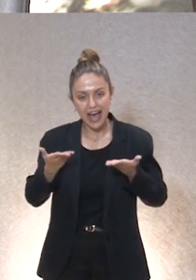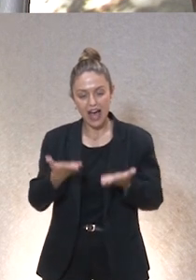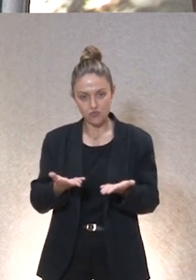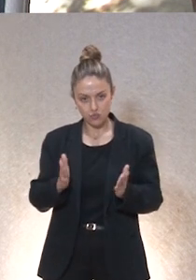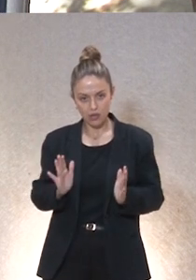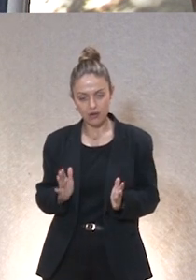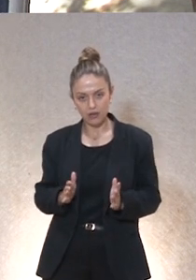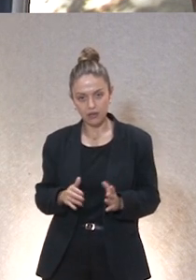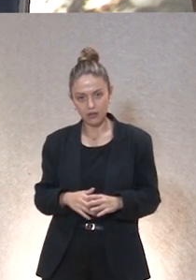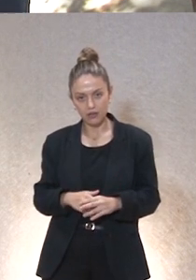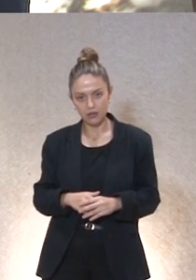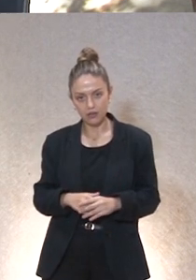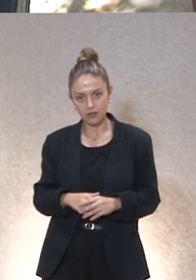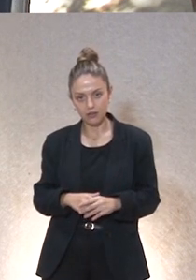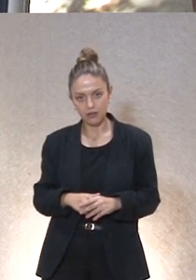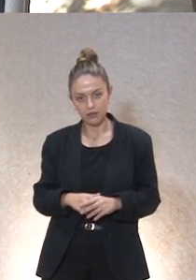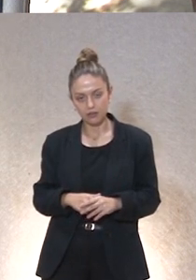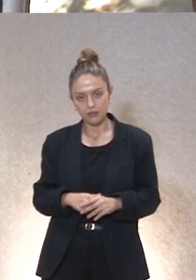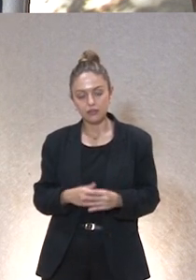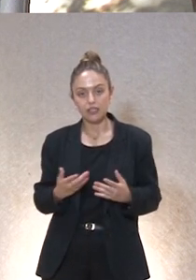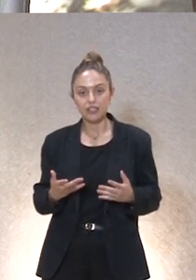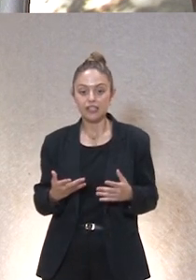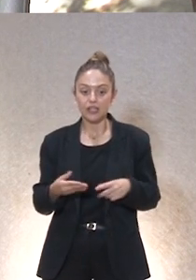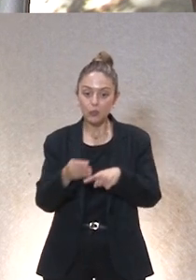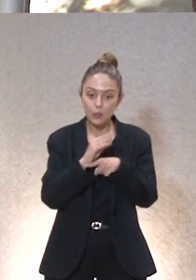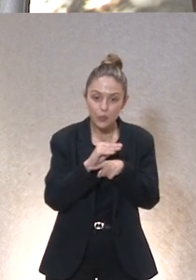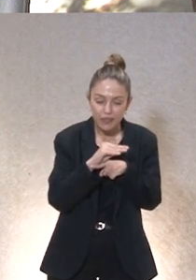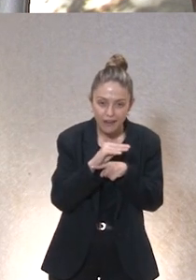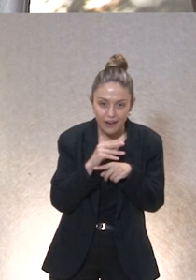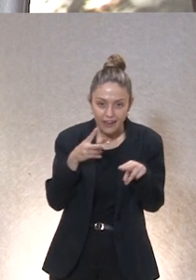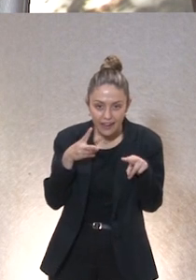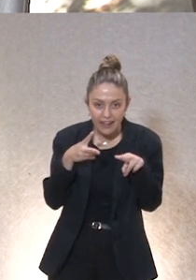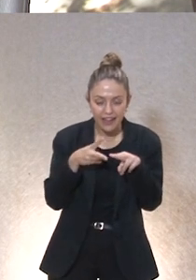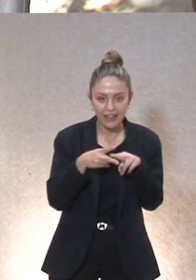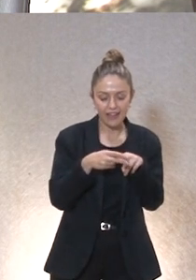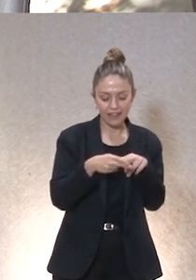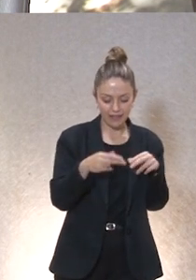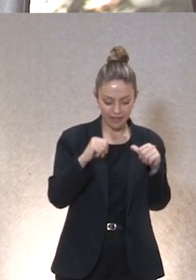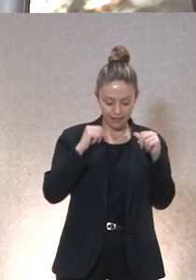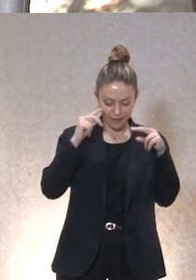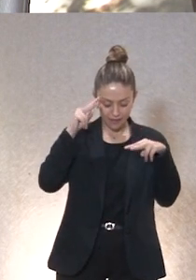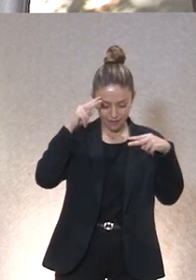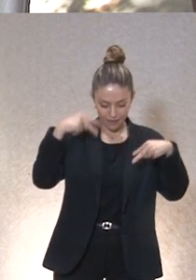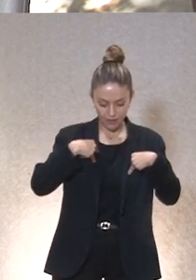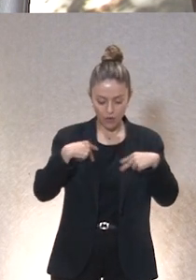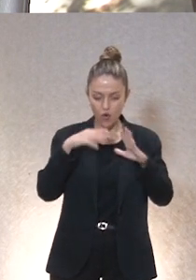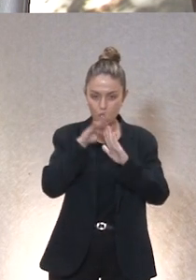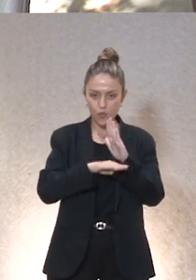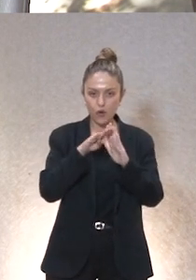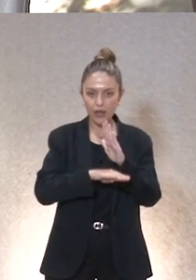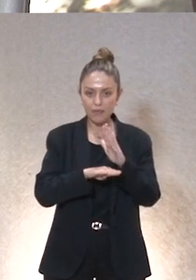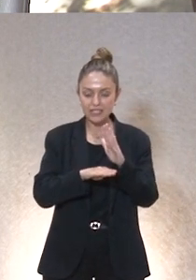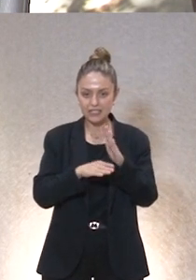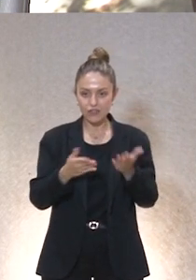cuidadores y evitar que se descuiden de ellos mismos es la existencia de programas comunitarios o de